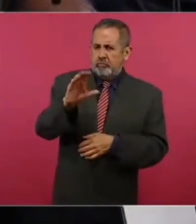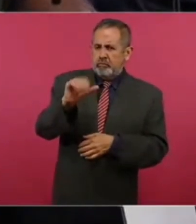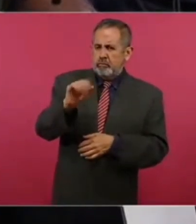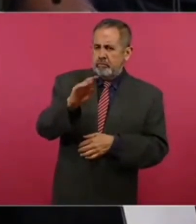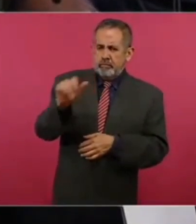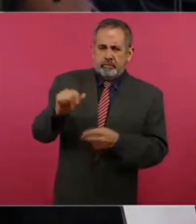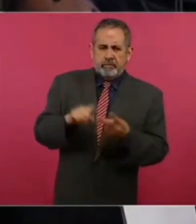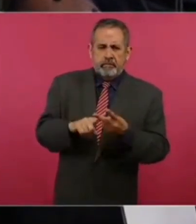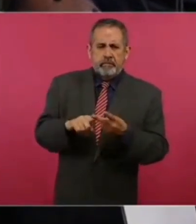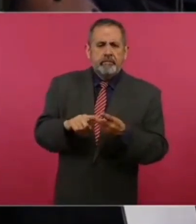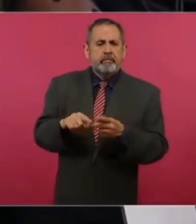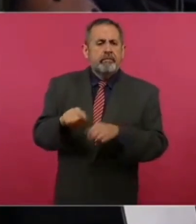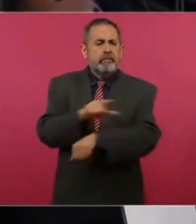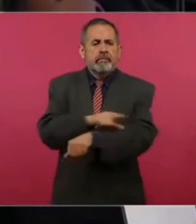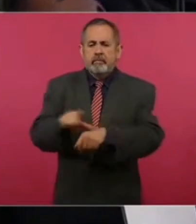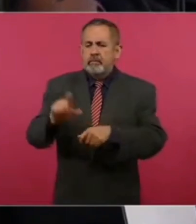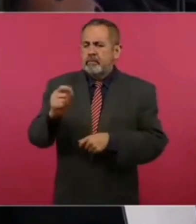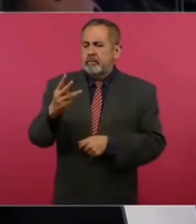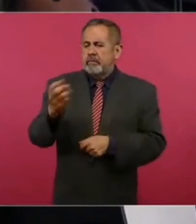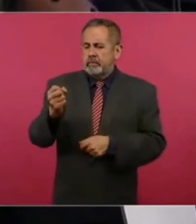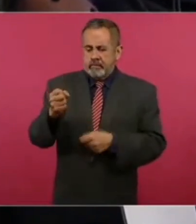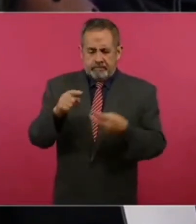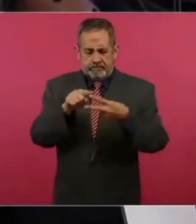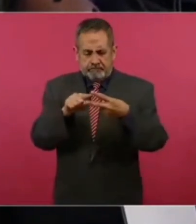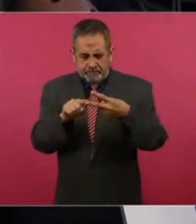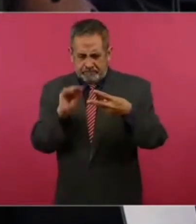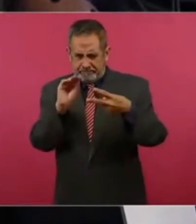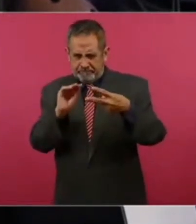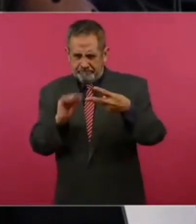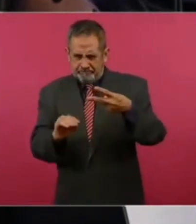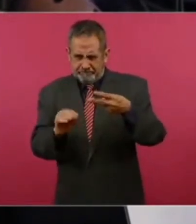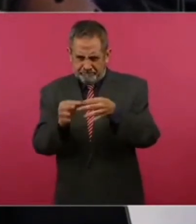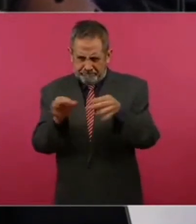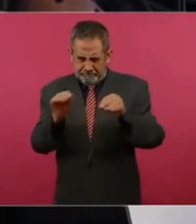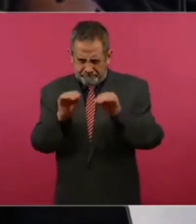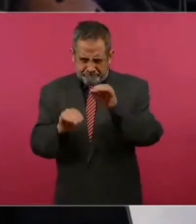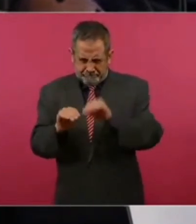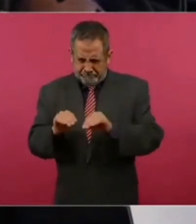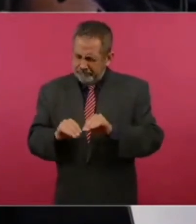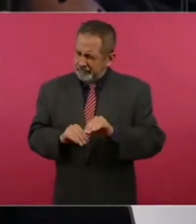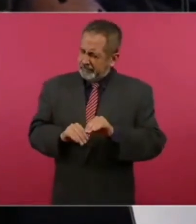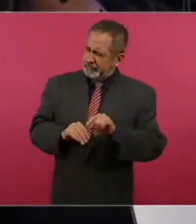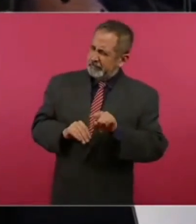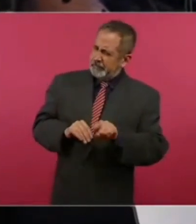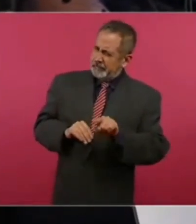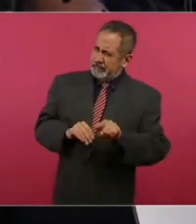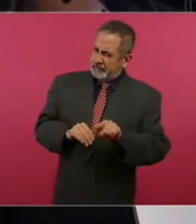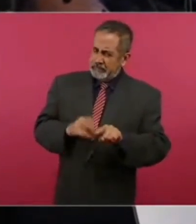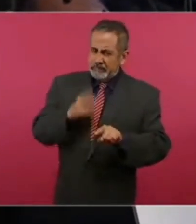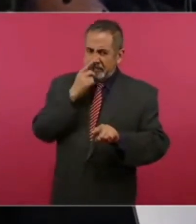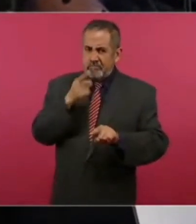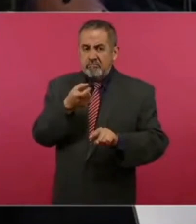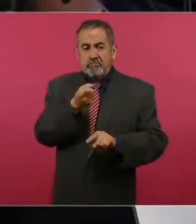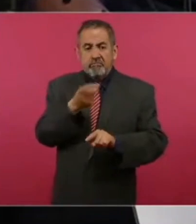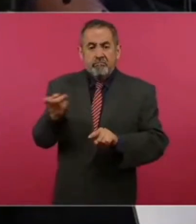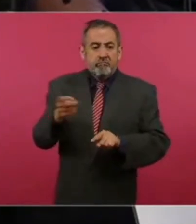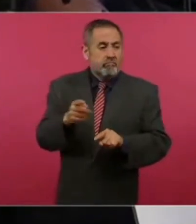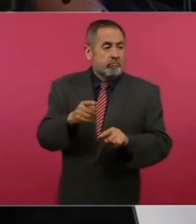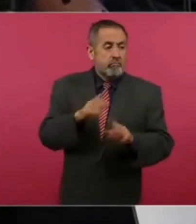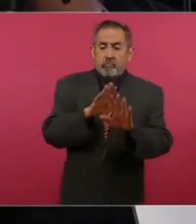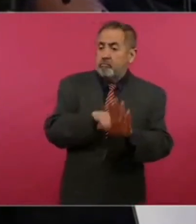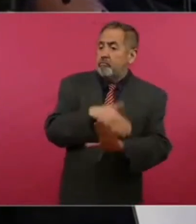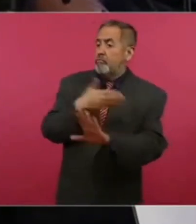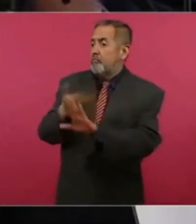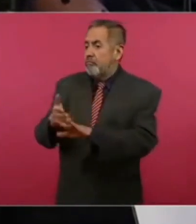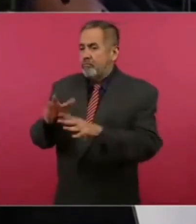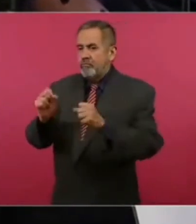Liga 23 de Septiembre, sin embargo, la forma en la que están redactados los contenidos se habla de emboscadas contra el ejército,